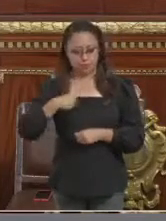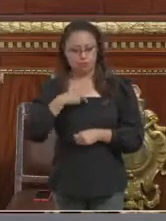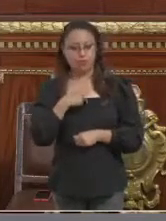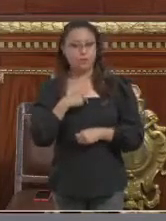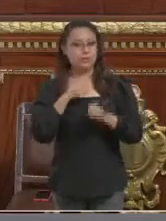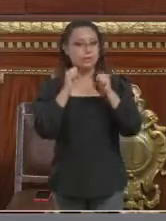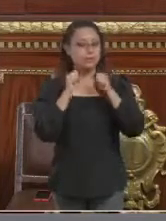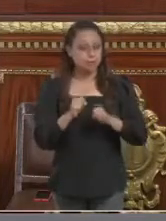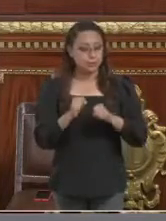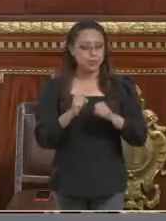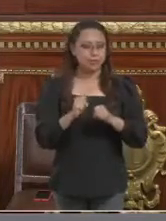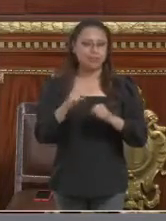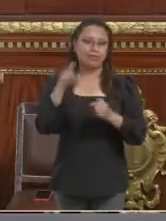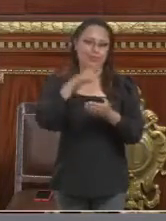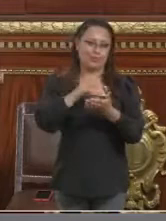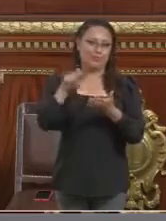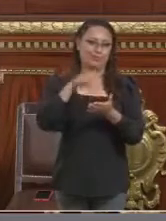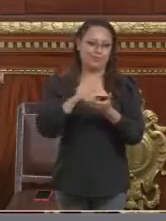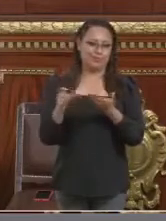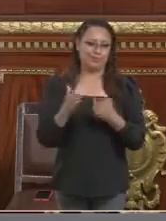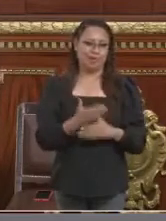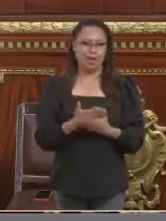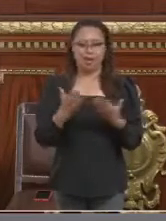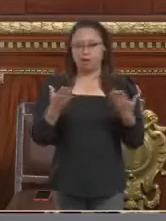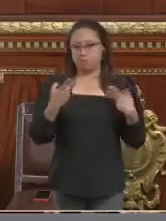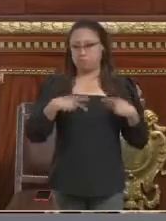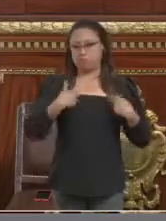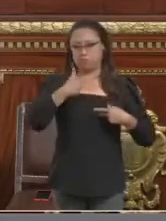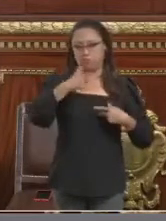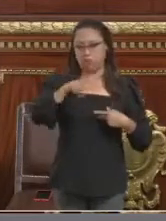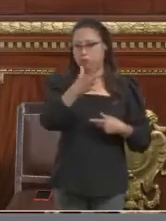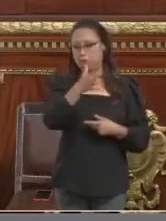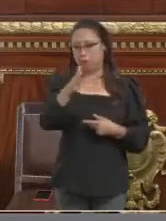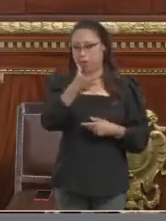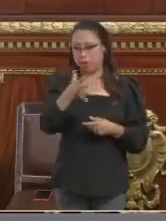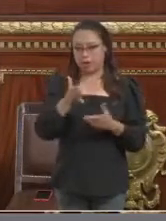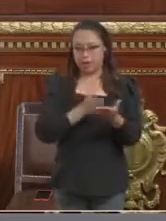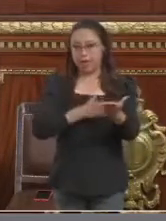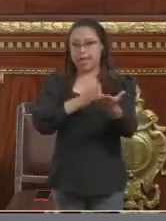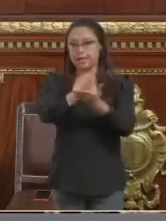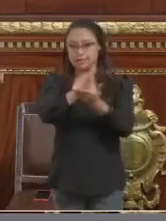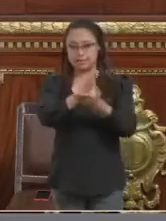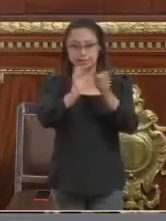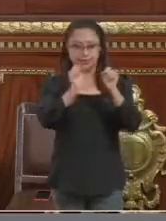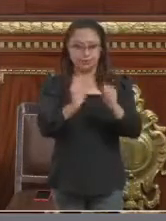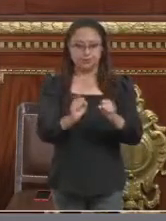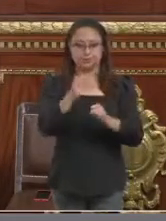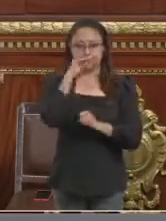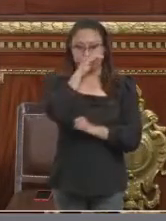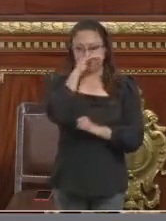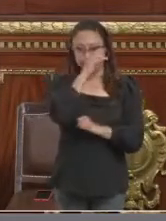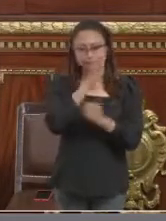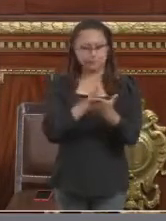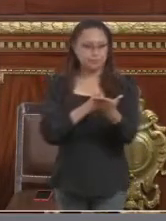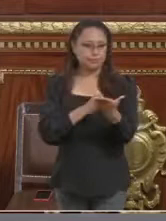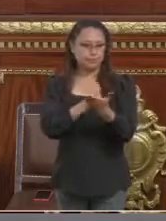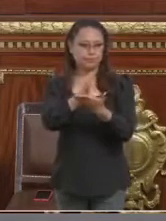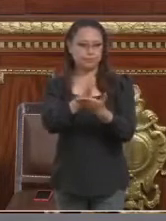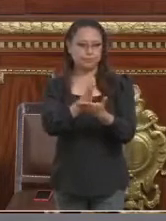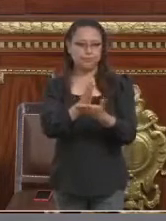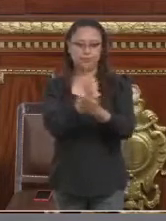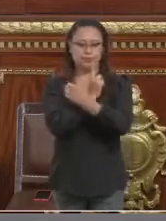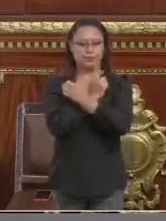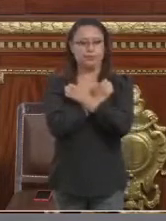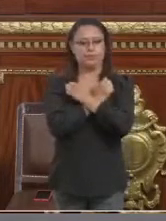robó a la clase media ha sido justamente el acceso a la seguridad gratis, el acceso a una educación de calidad